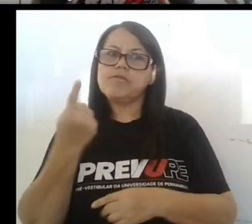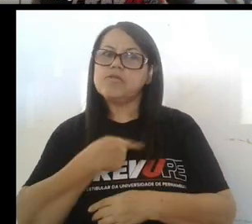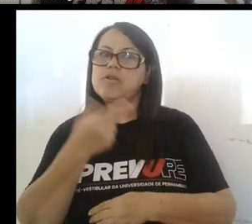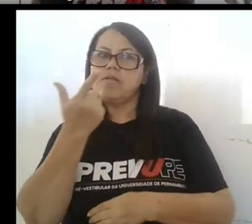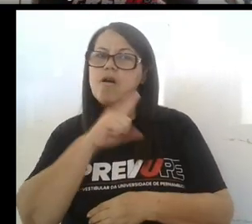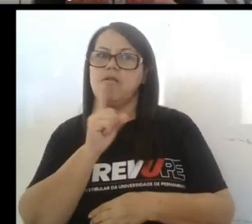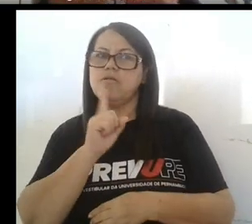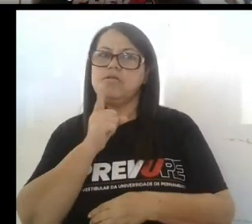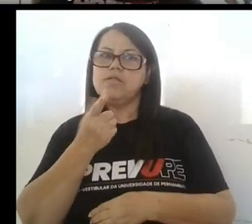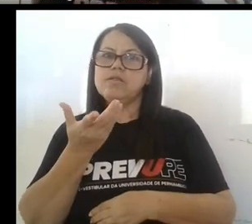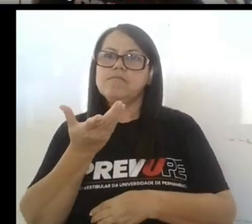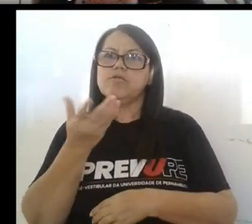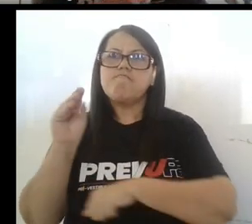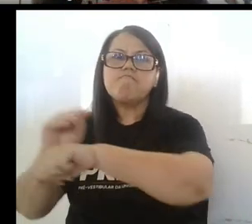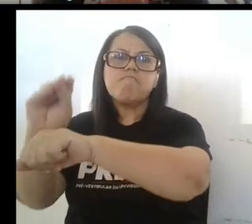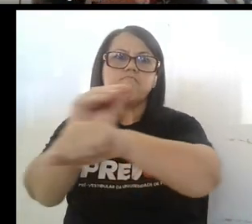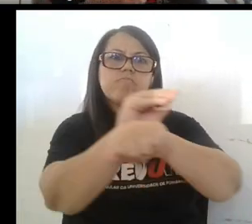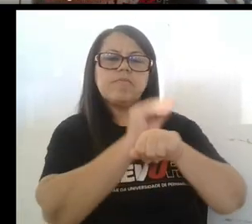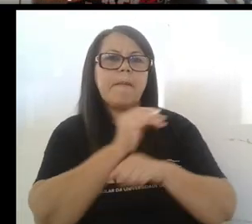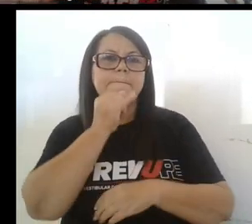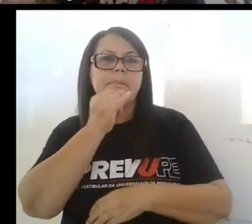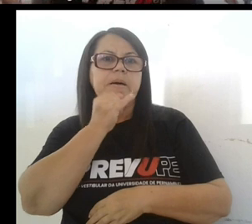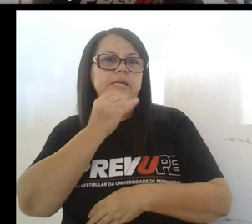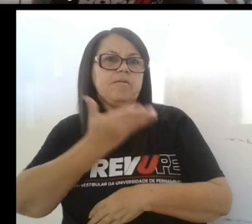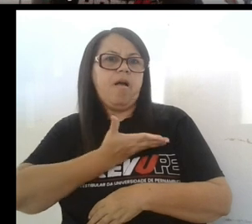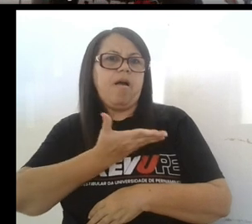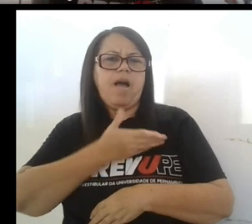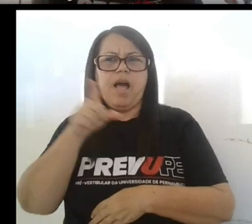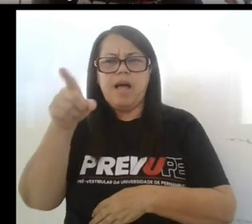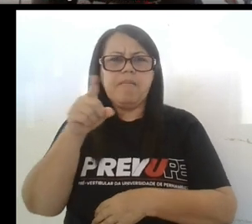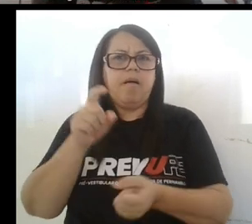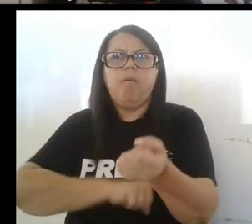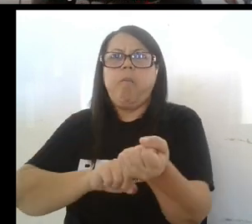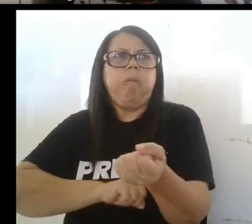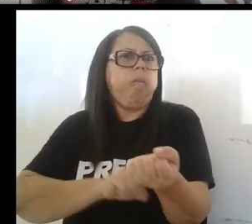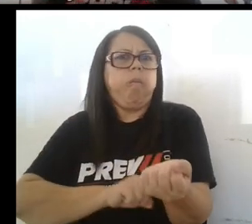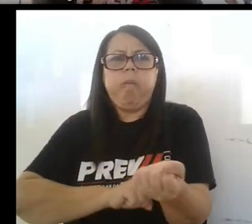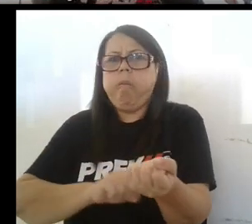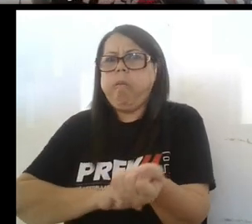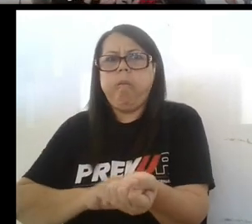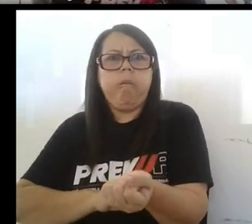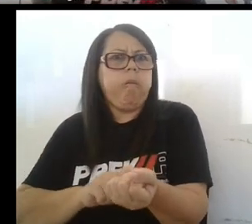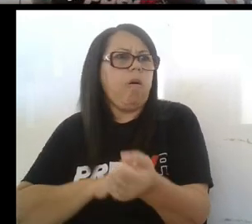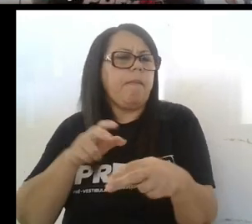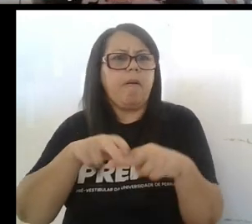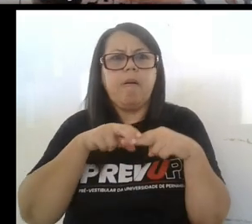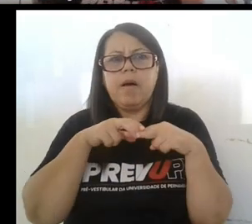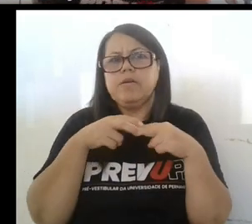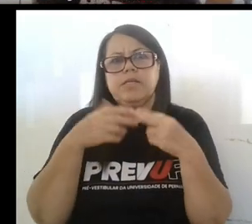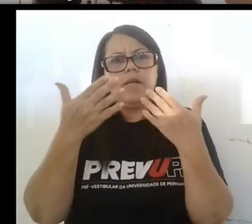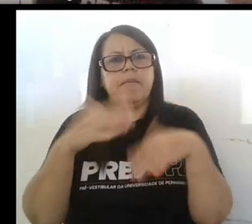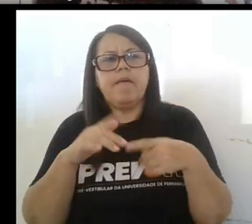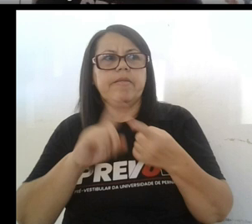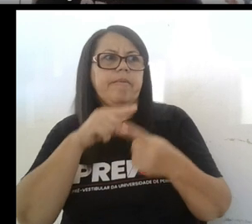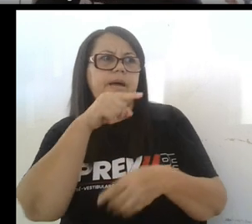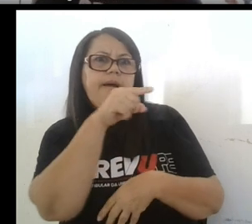conseguimos cuidar a los demás, por ejemplo, un colega que tiene muchos nervios a causa del examen, una